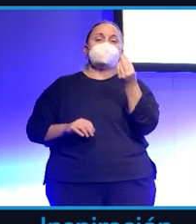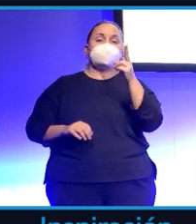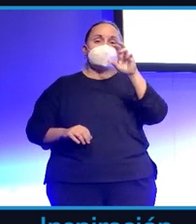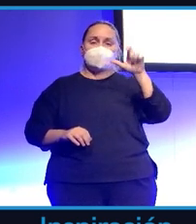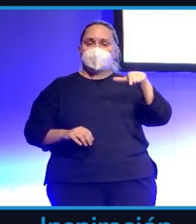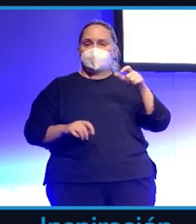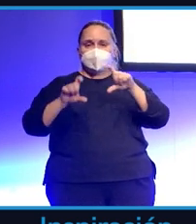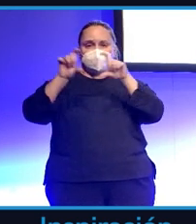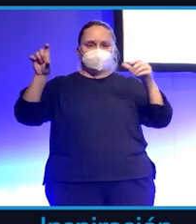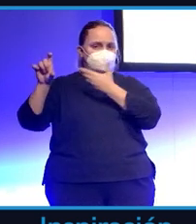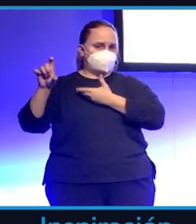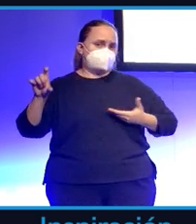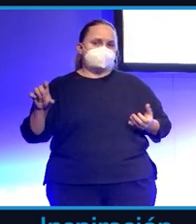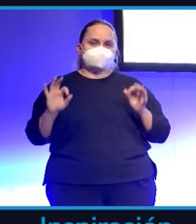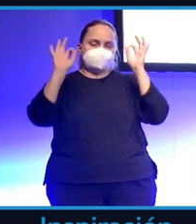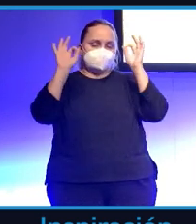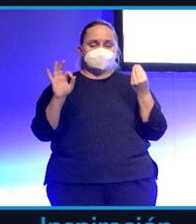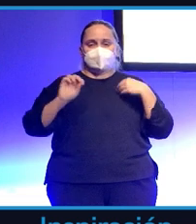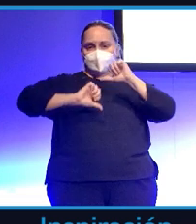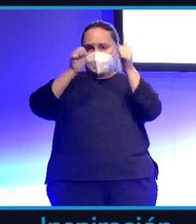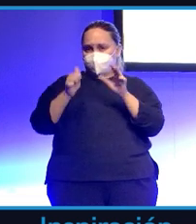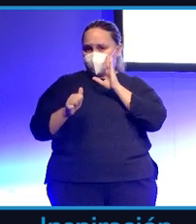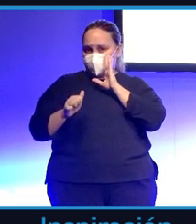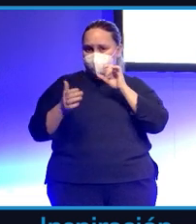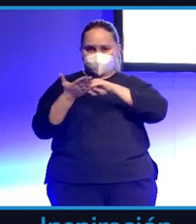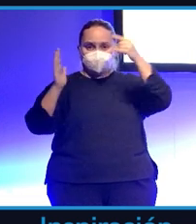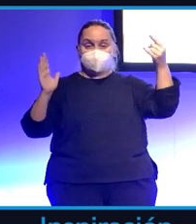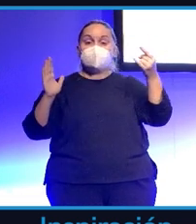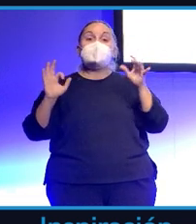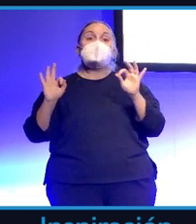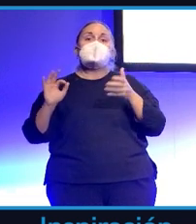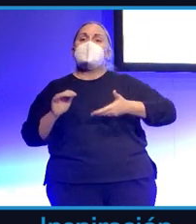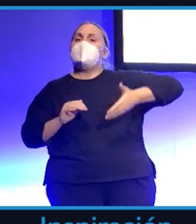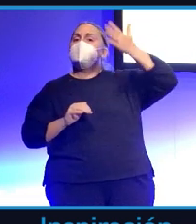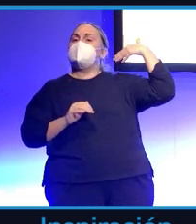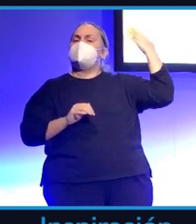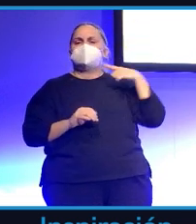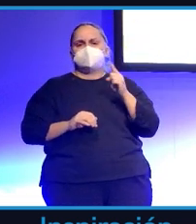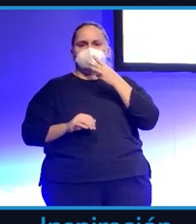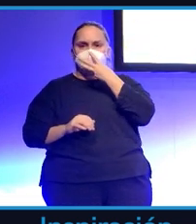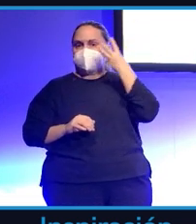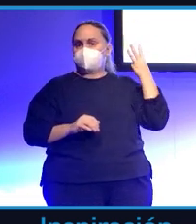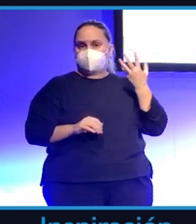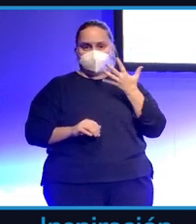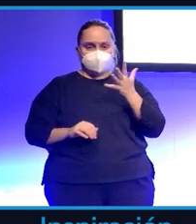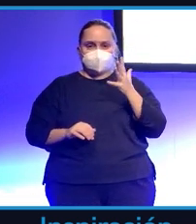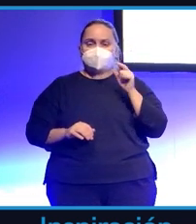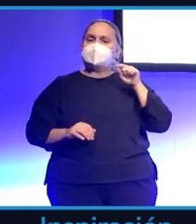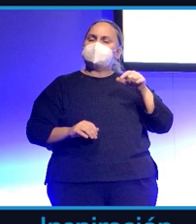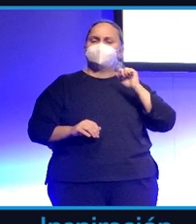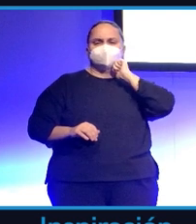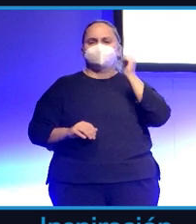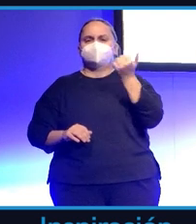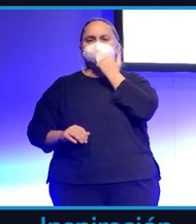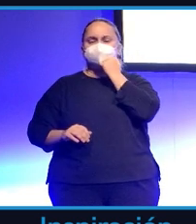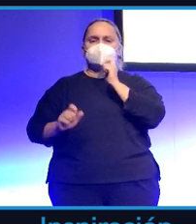estos nuevos formatos. Hace no tanto, hace tres años, dentro de lo que eran sus quejas del trato que le daba el